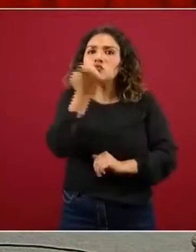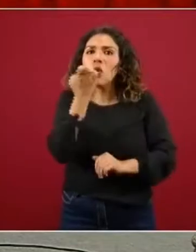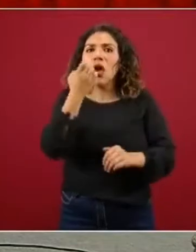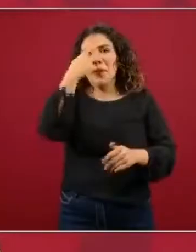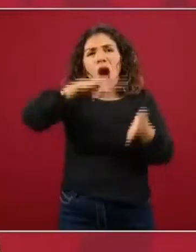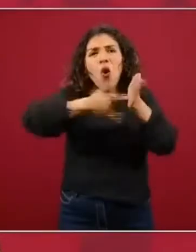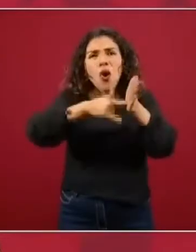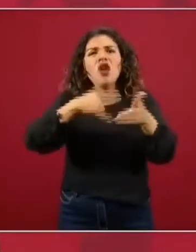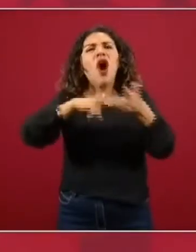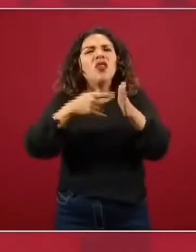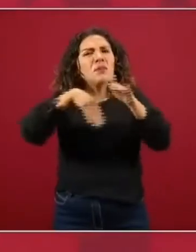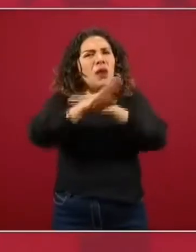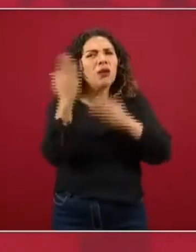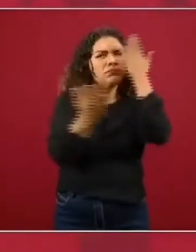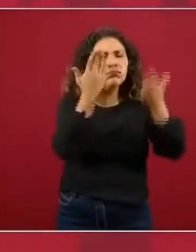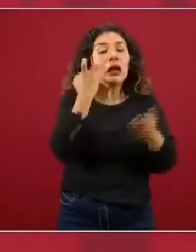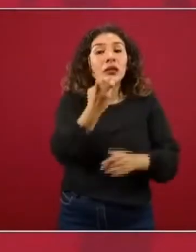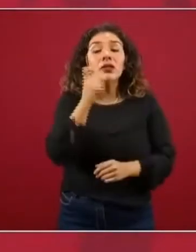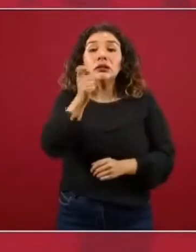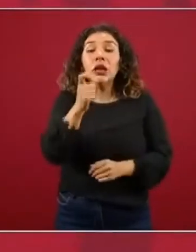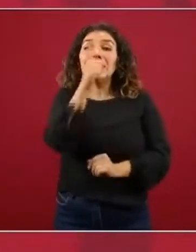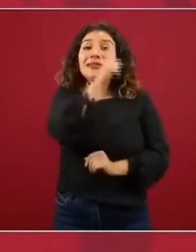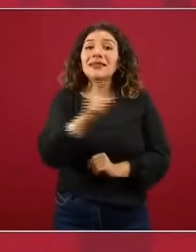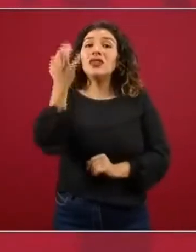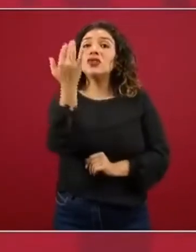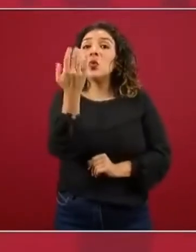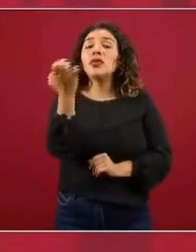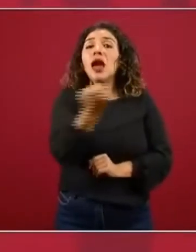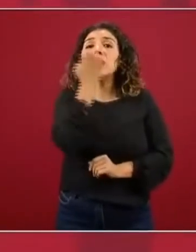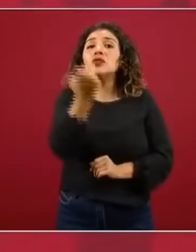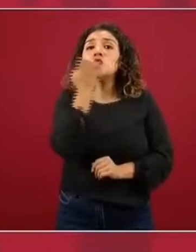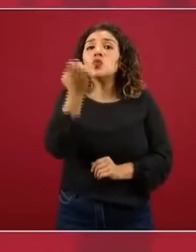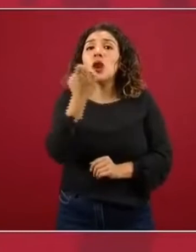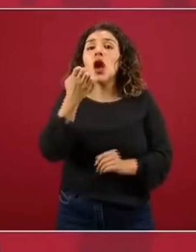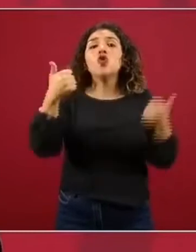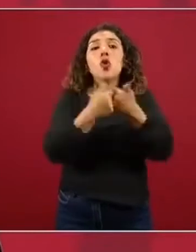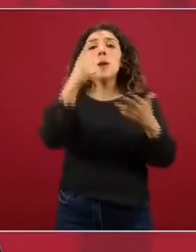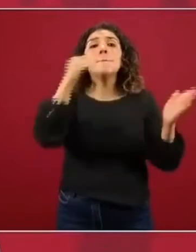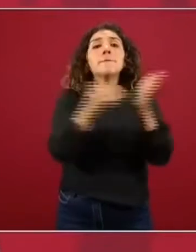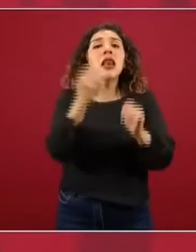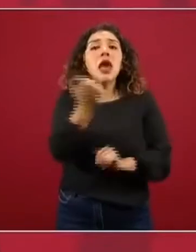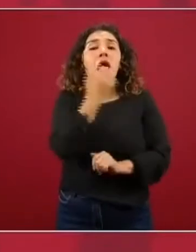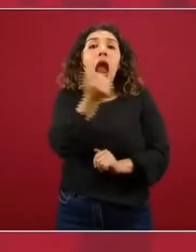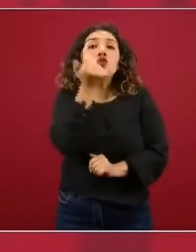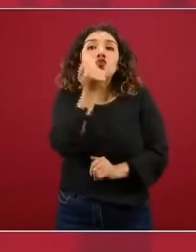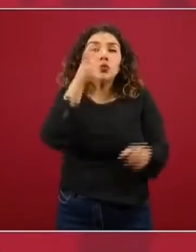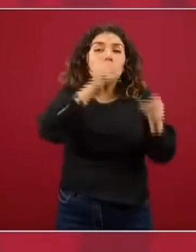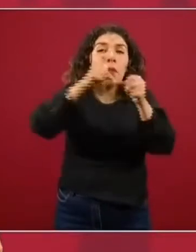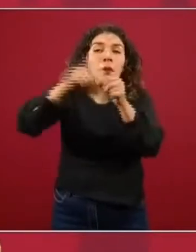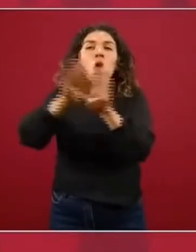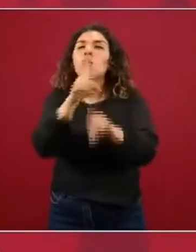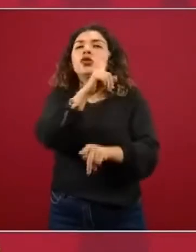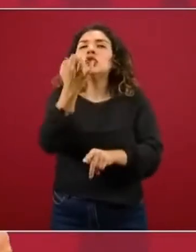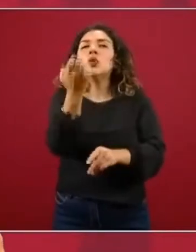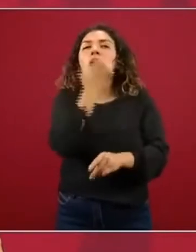plataformas. Y esto equivale a 150 planteles de mil estudiantes. O realmente es